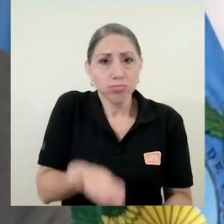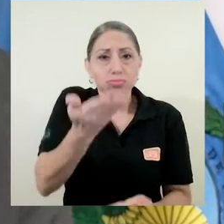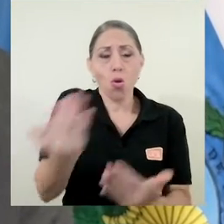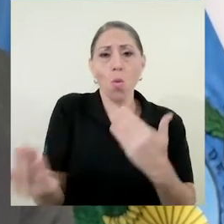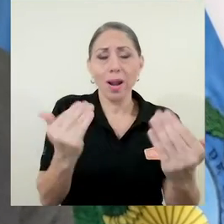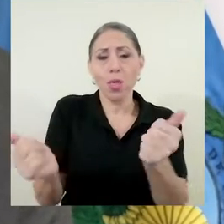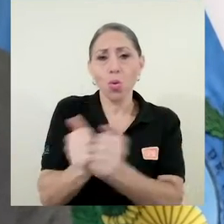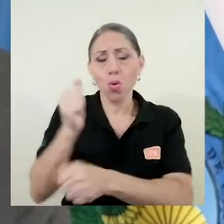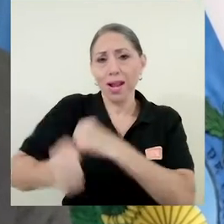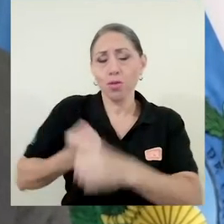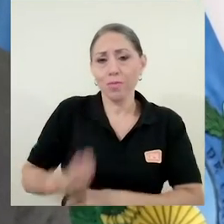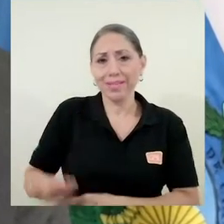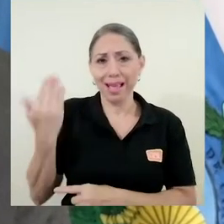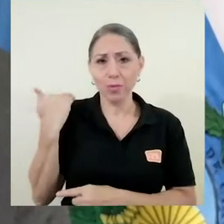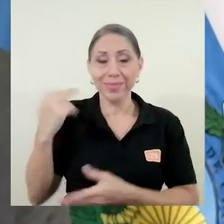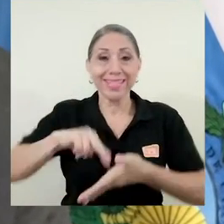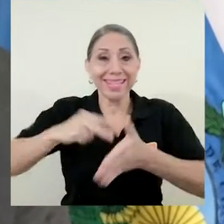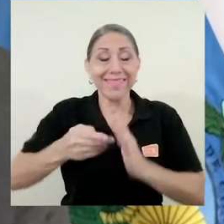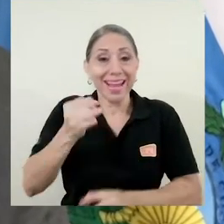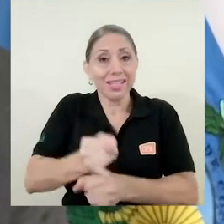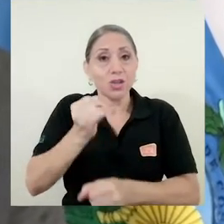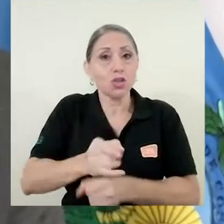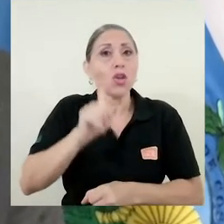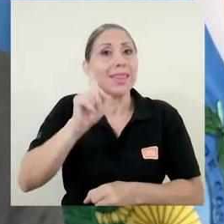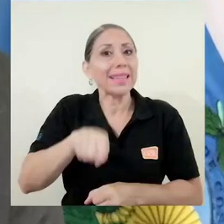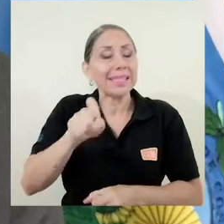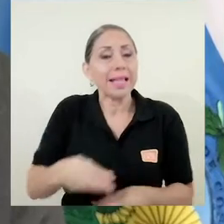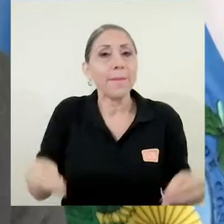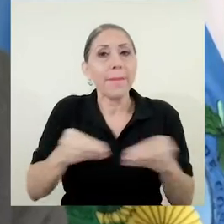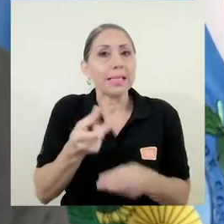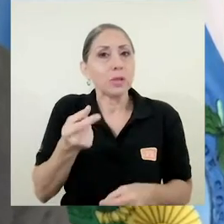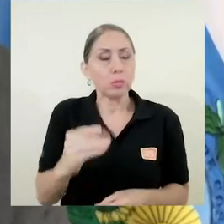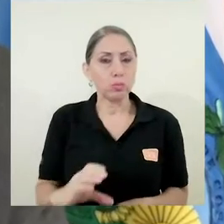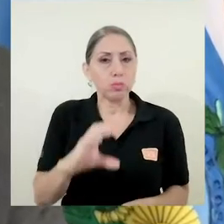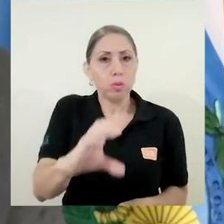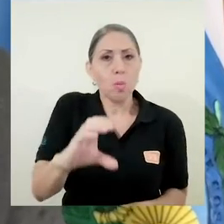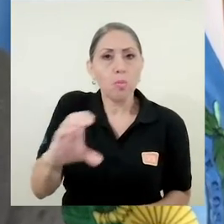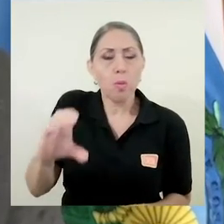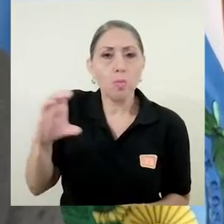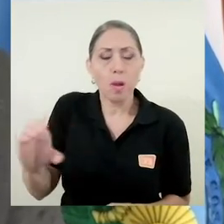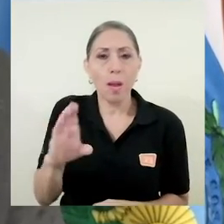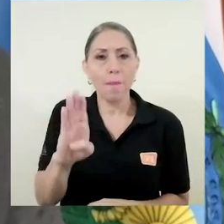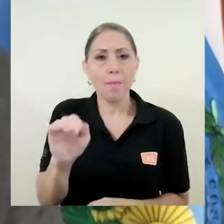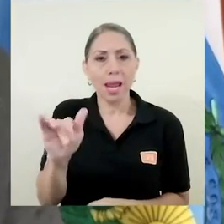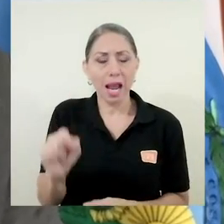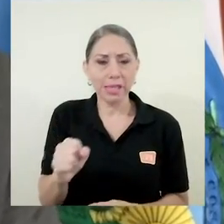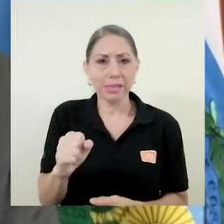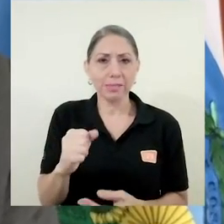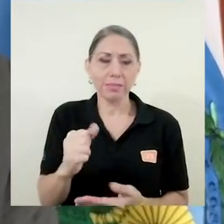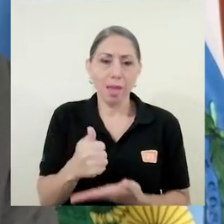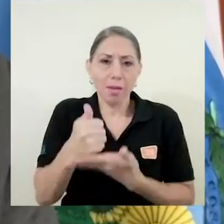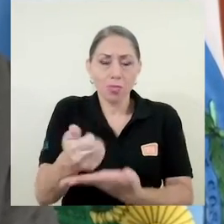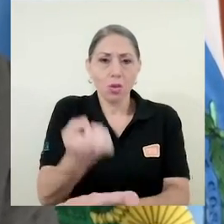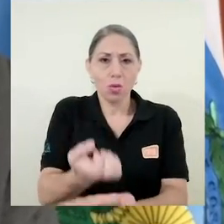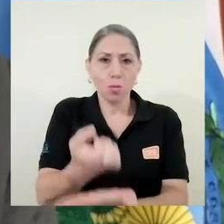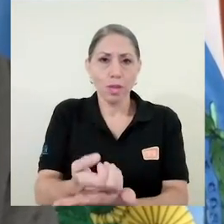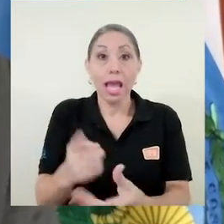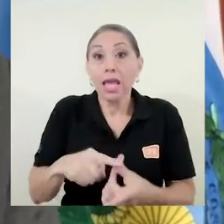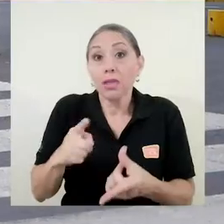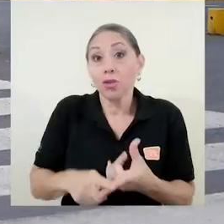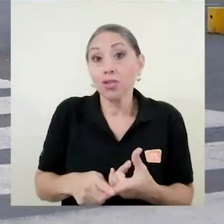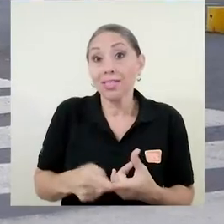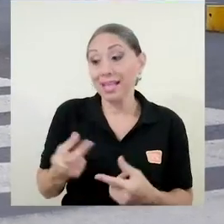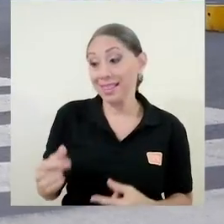institución deba asignarle una mayor cantidad de recursos al sistema y qué mejor forma que tomar los recursos